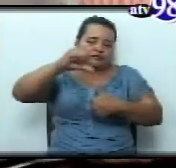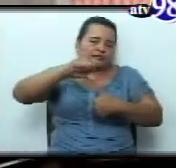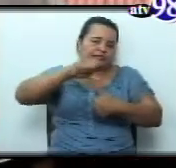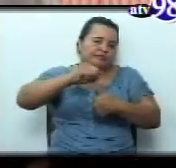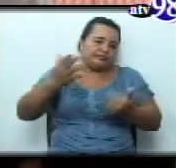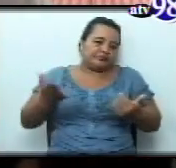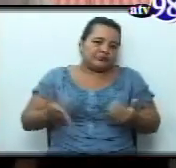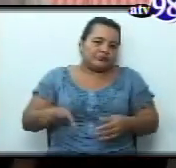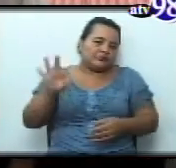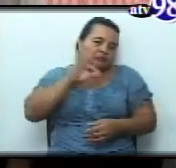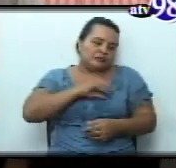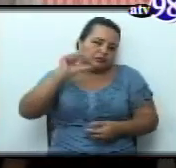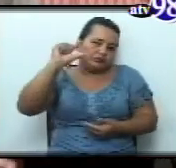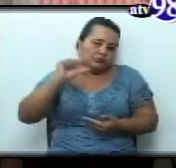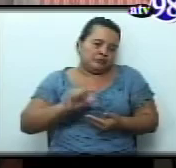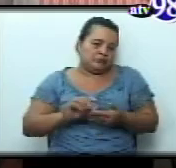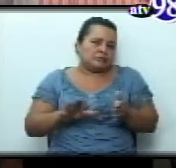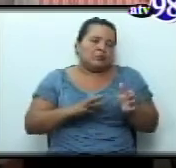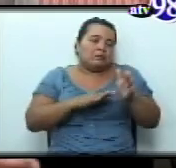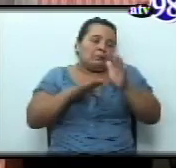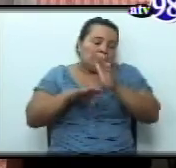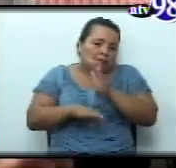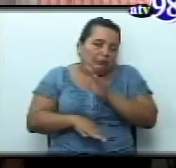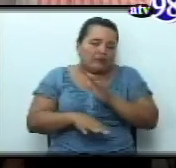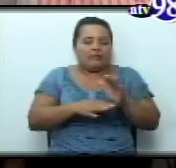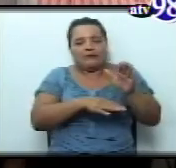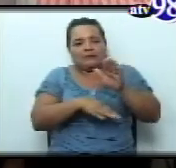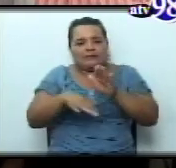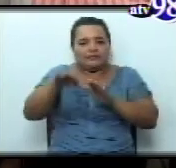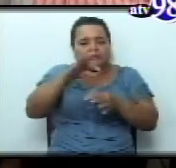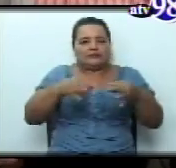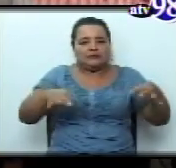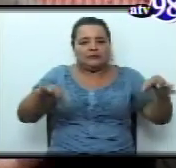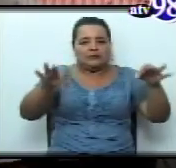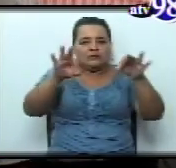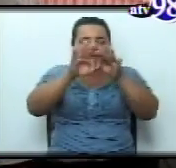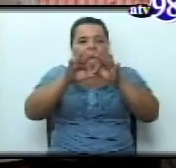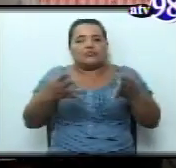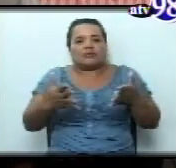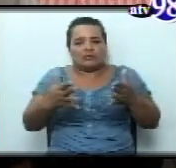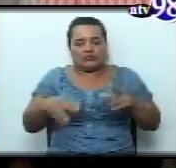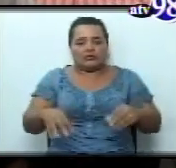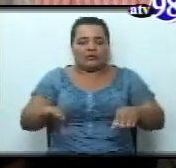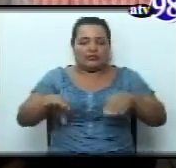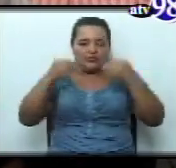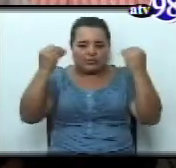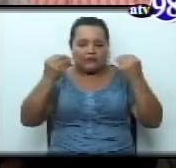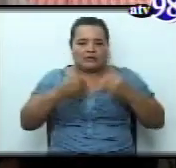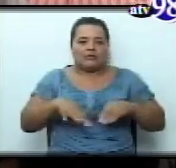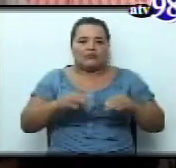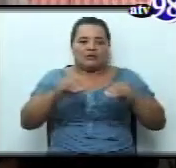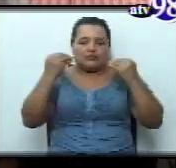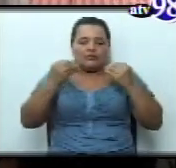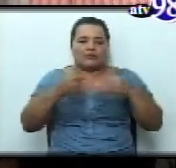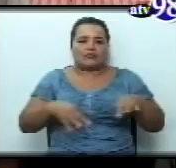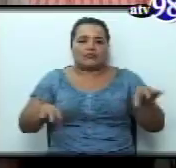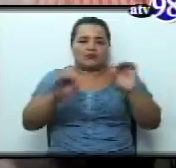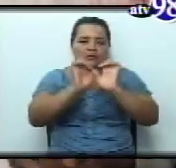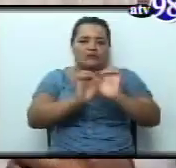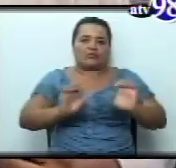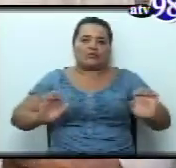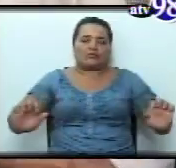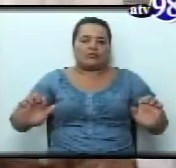y no es menos que dignificar el salario del maestro tan importante para la educación de nuestros chiquitos.